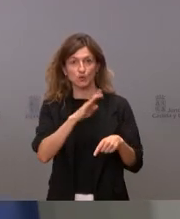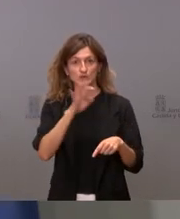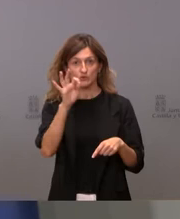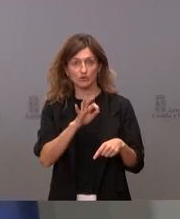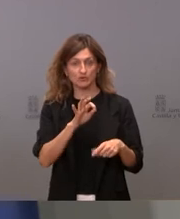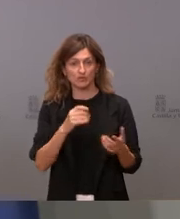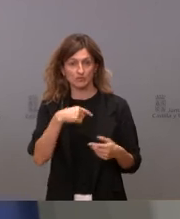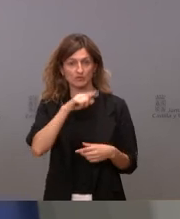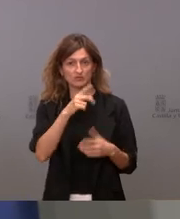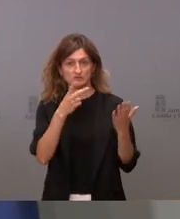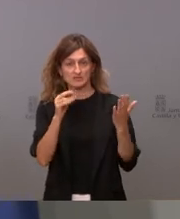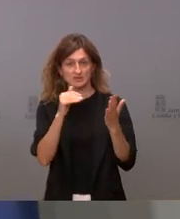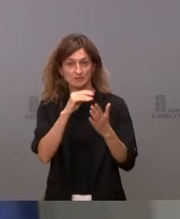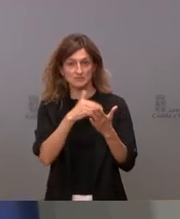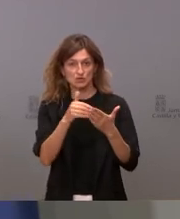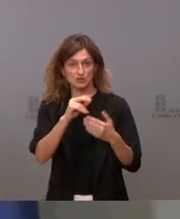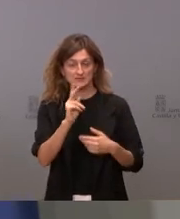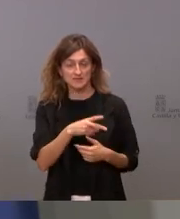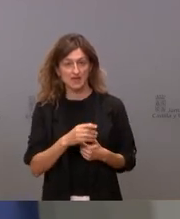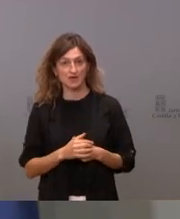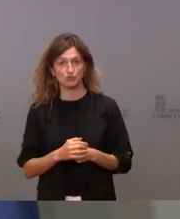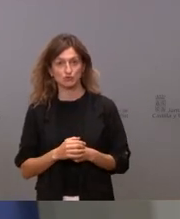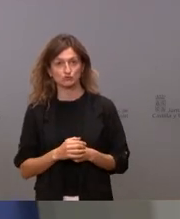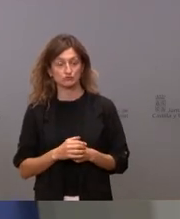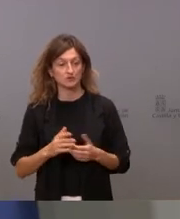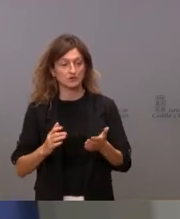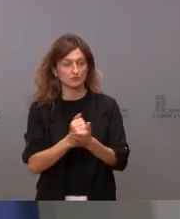millones de euros también nos debería hacernos replantear